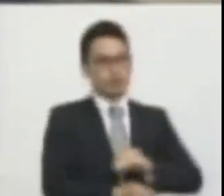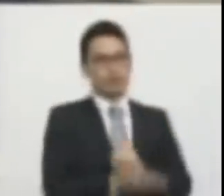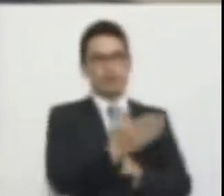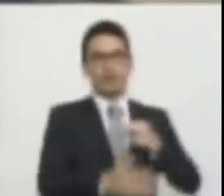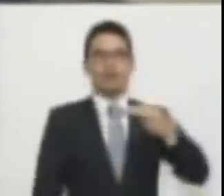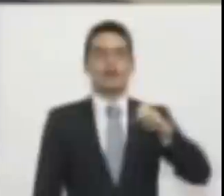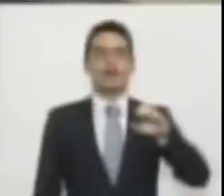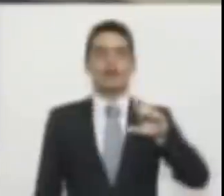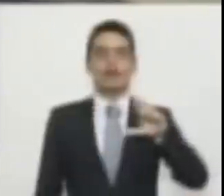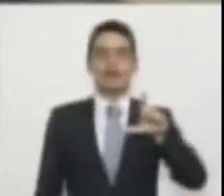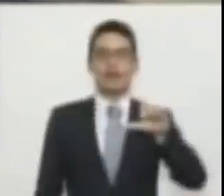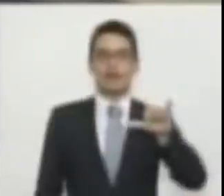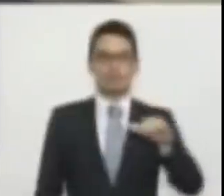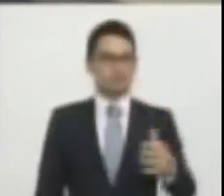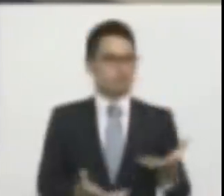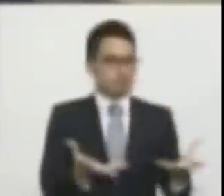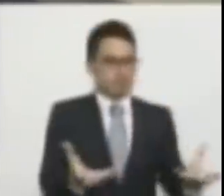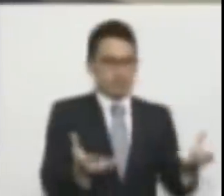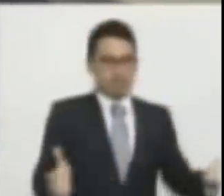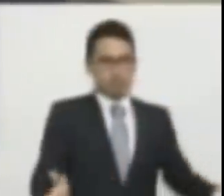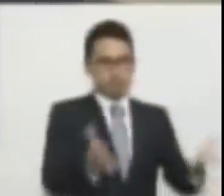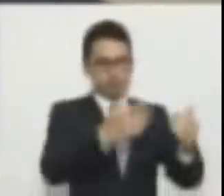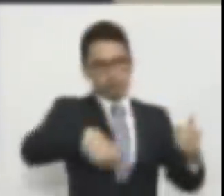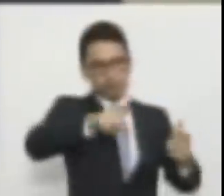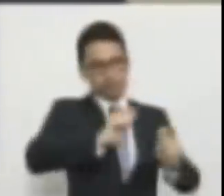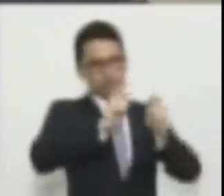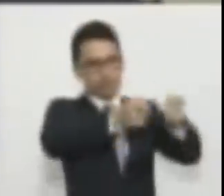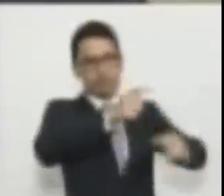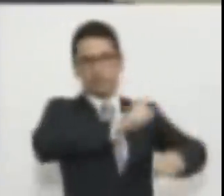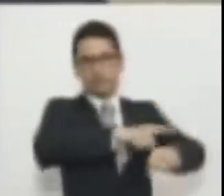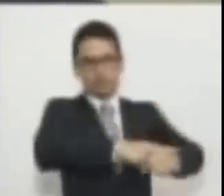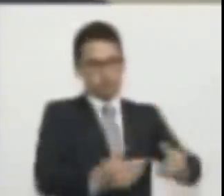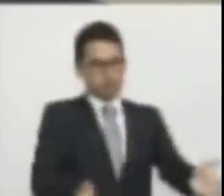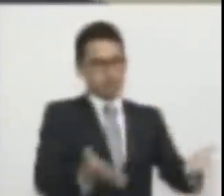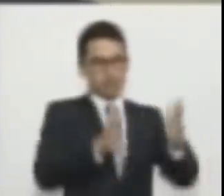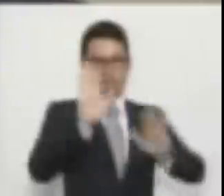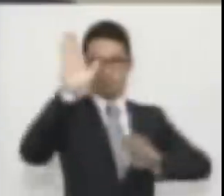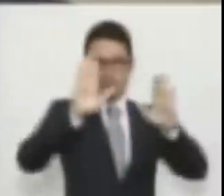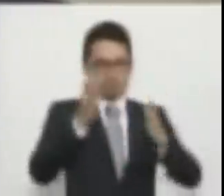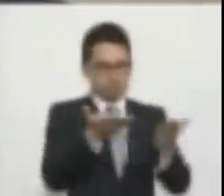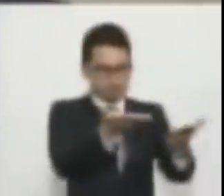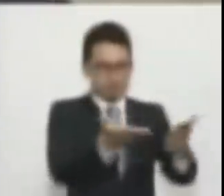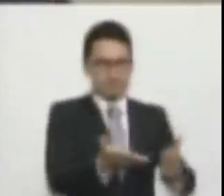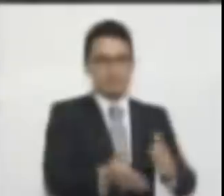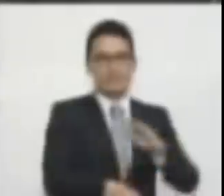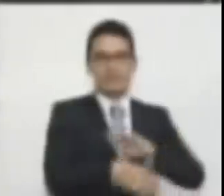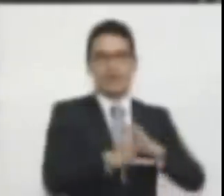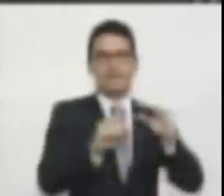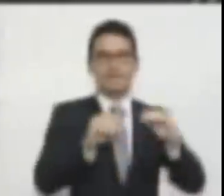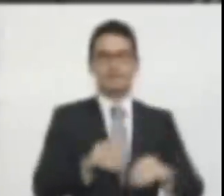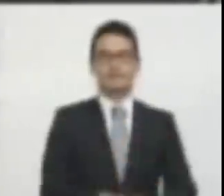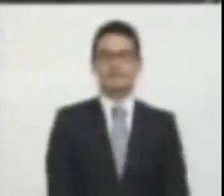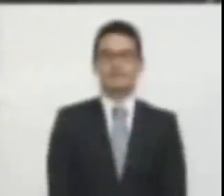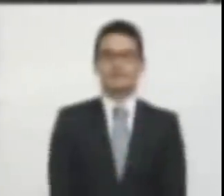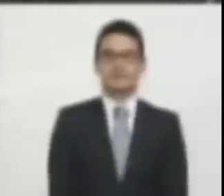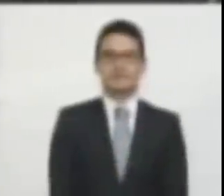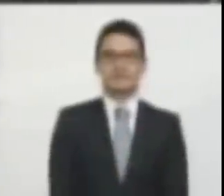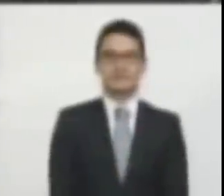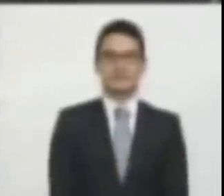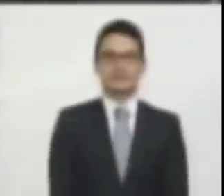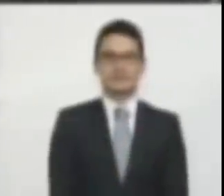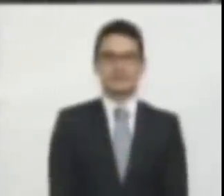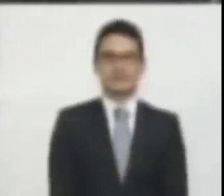Gerlín, y se puede tomar el tiempo que los senadores le han autorizado. Muchas gracias, presidente. Fíjese, senador Zulaski.